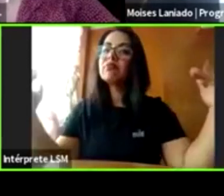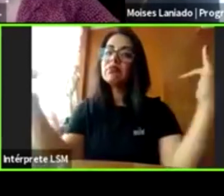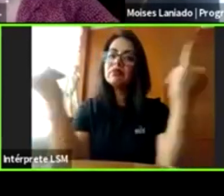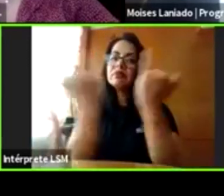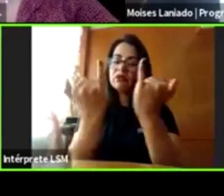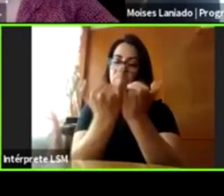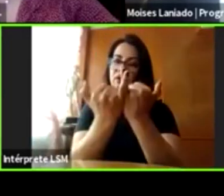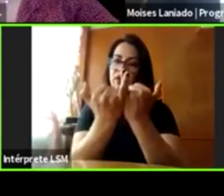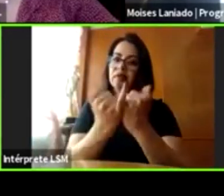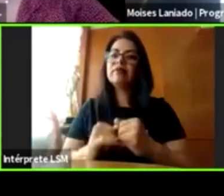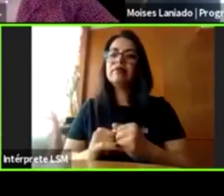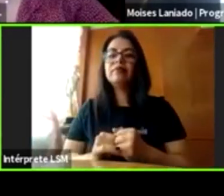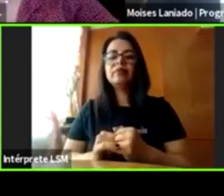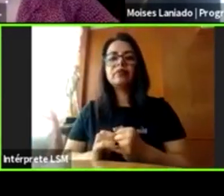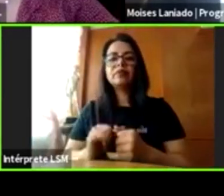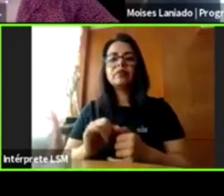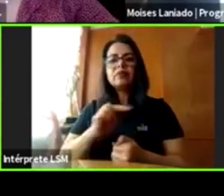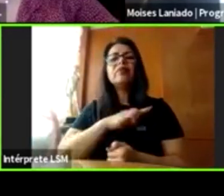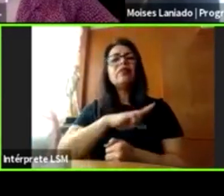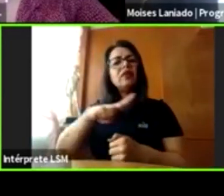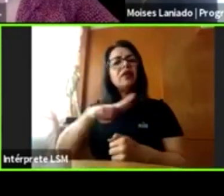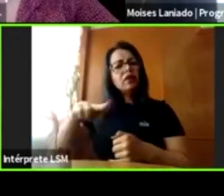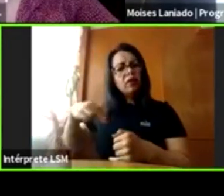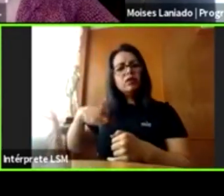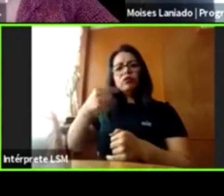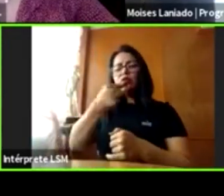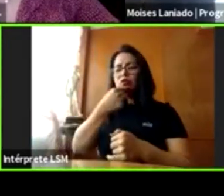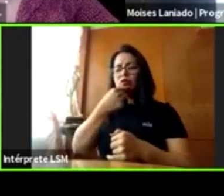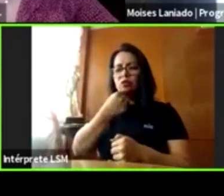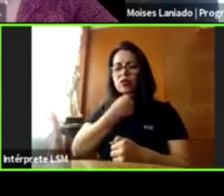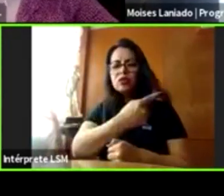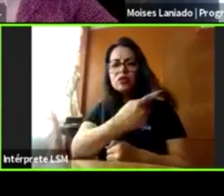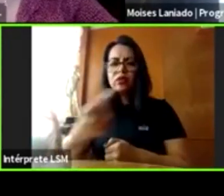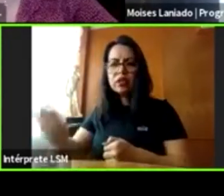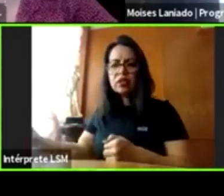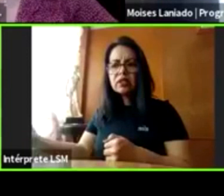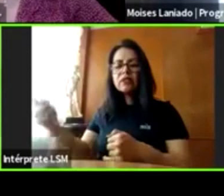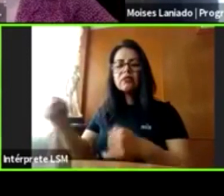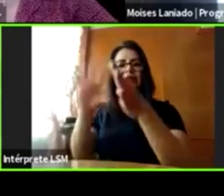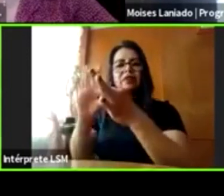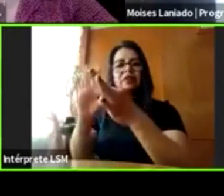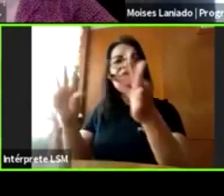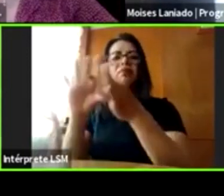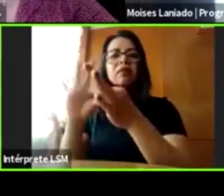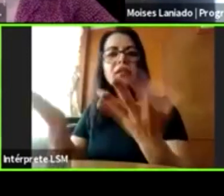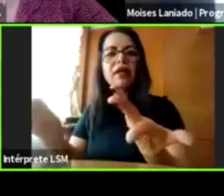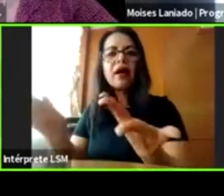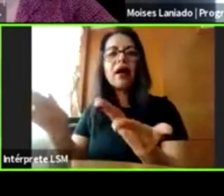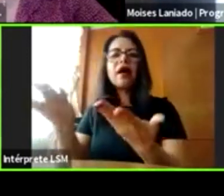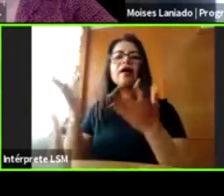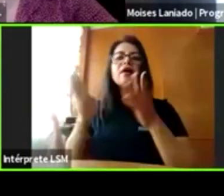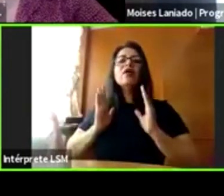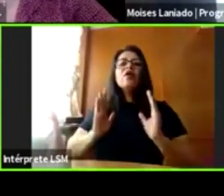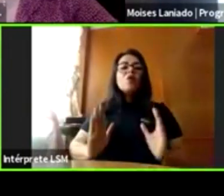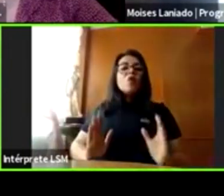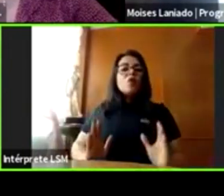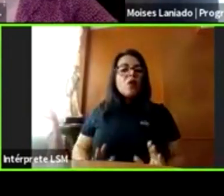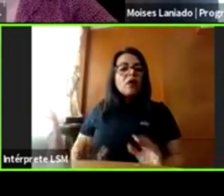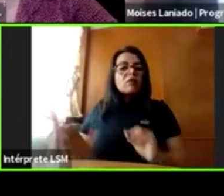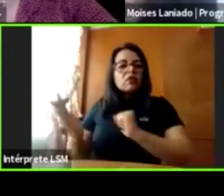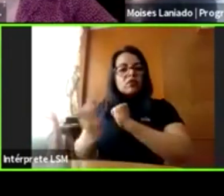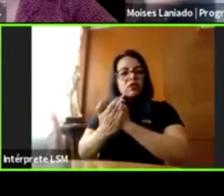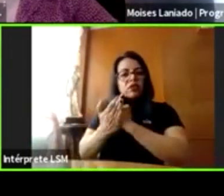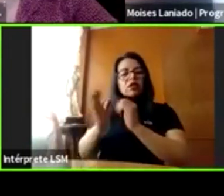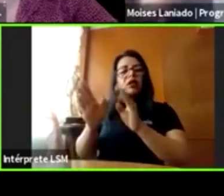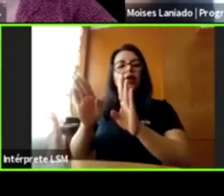Tratamos con los niños de establecer qué son las partes privadas, qué son los toques adecuados y los toques no adecuados. Como